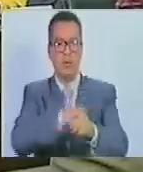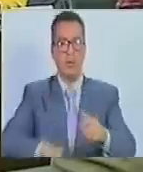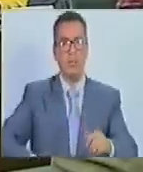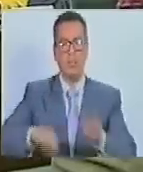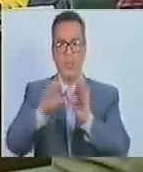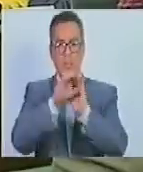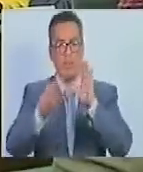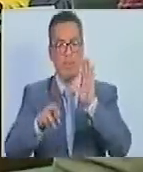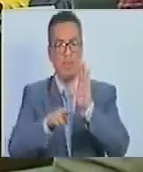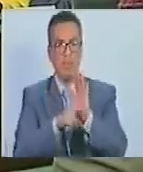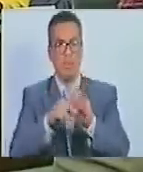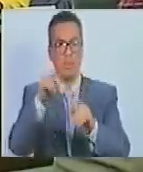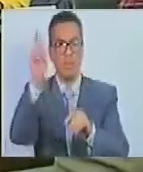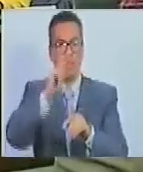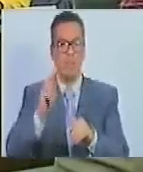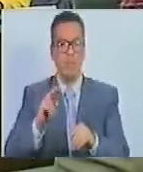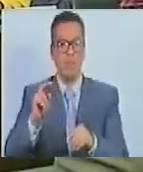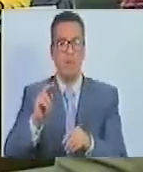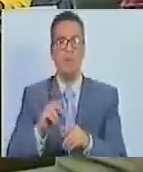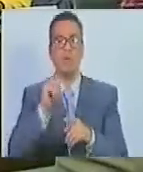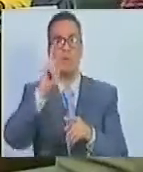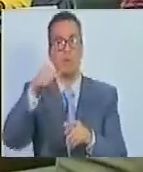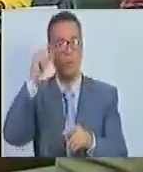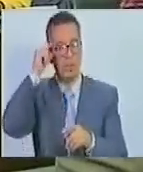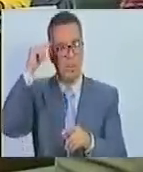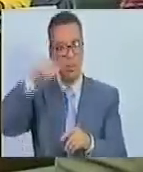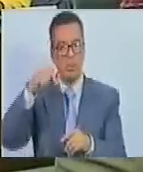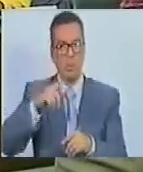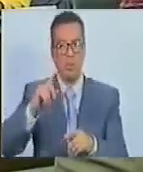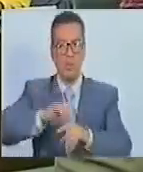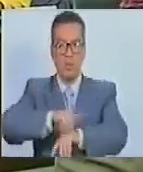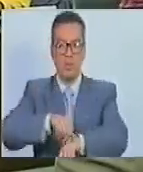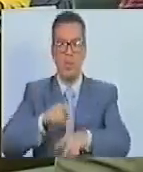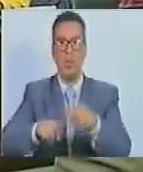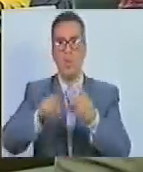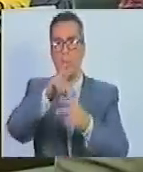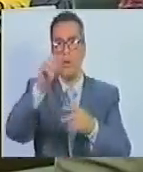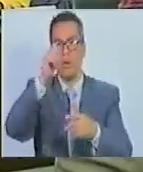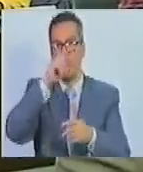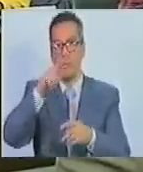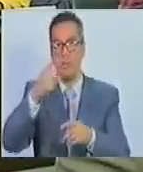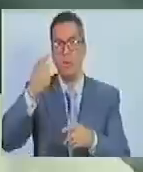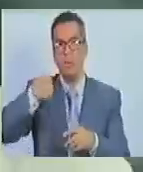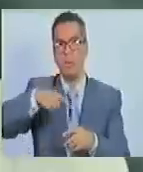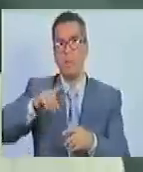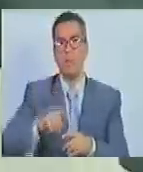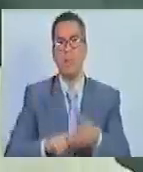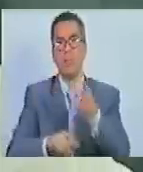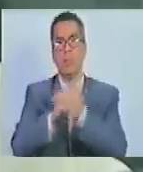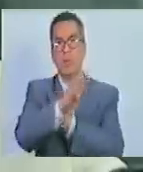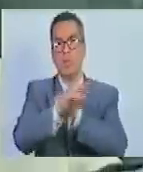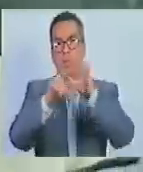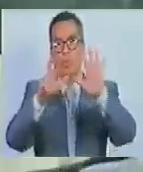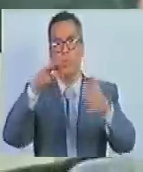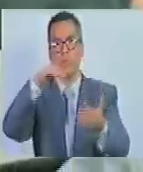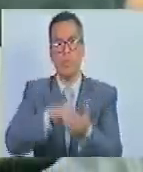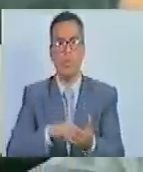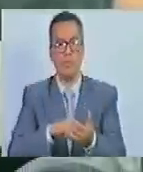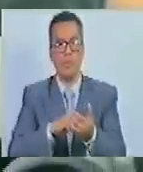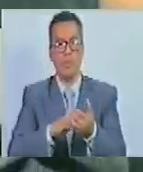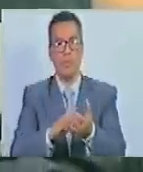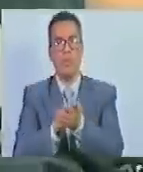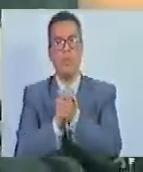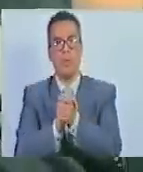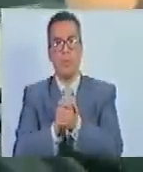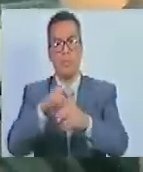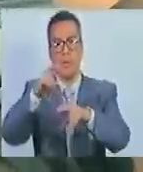constitucional de la República. Al día de hoy, luego de 20 años, tenemos 48.000 patriotas